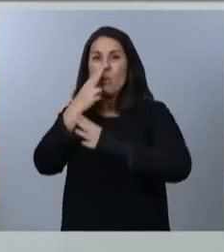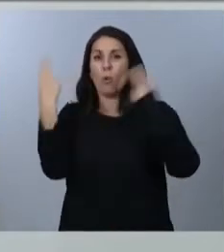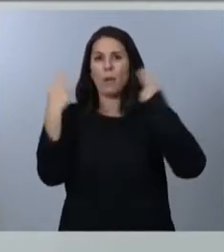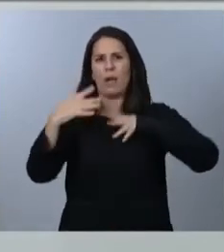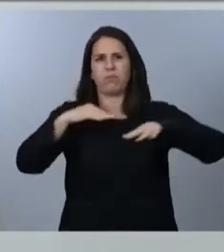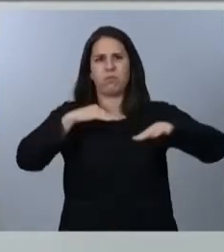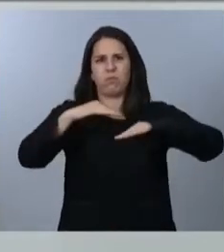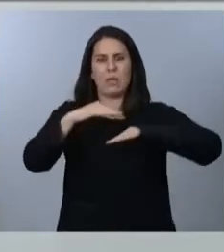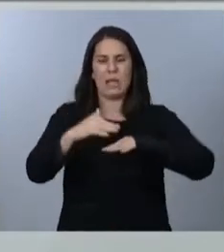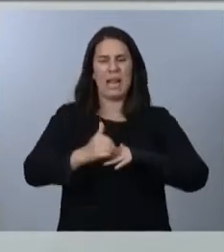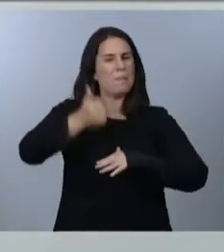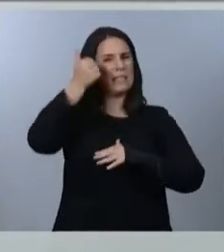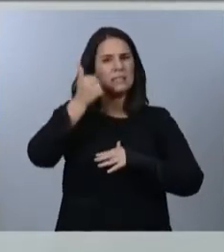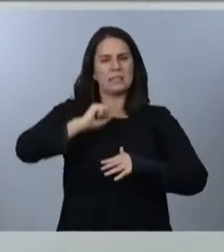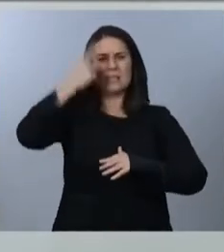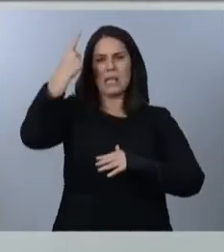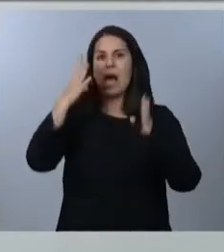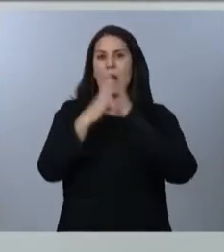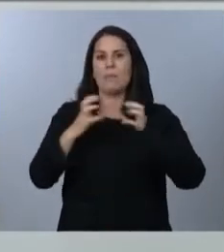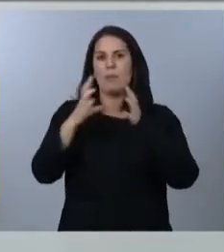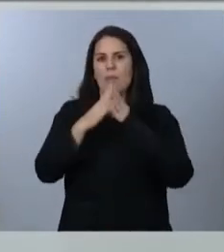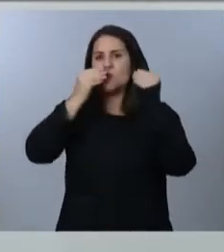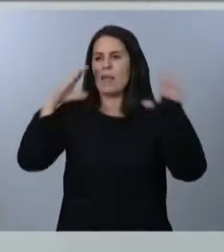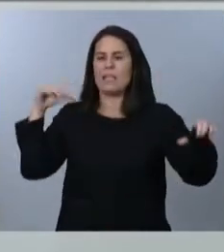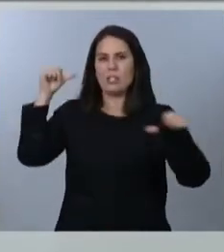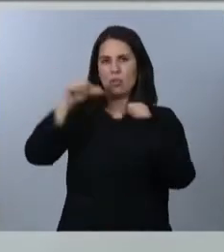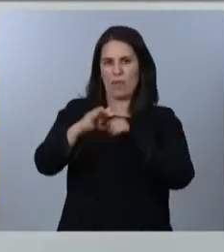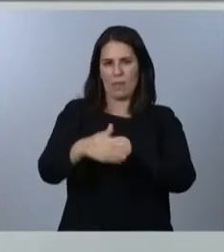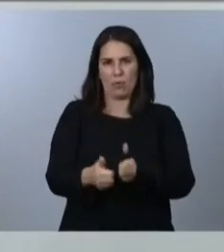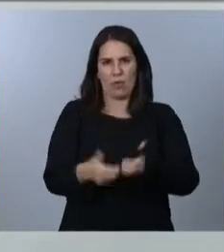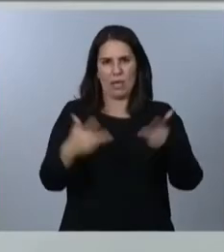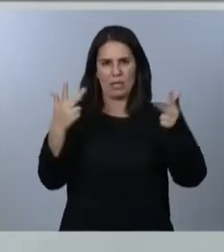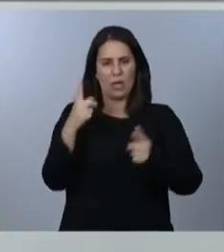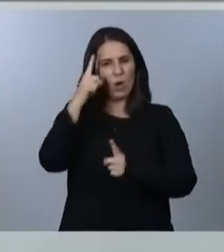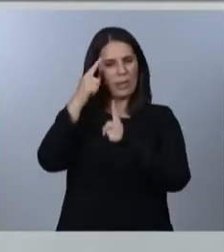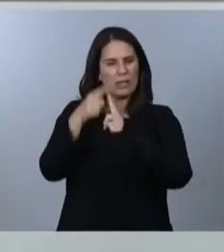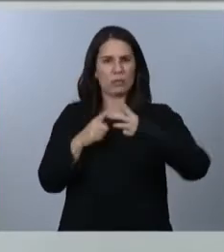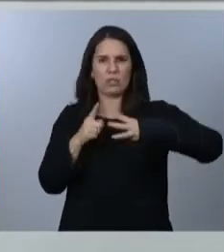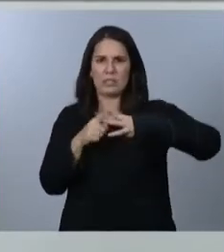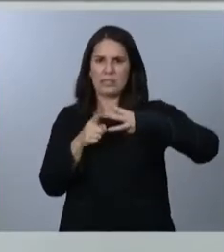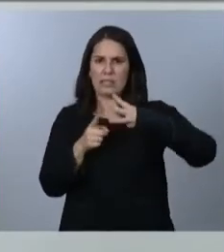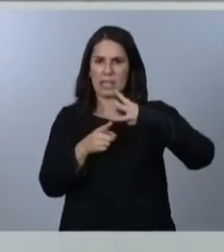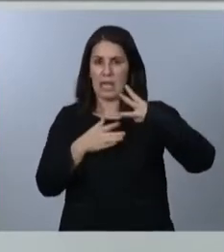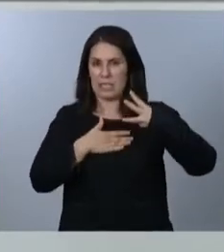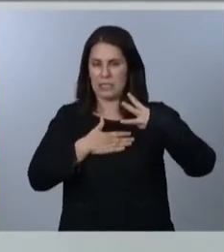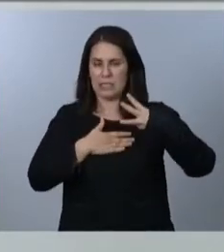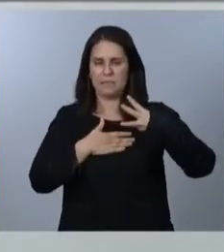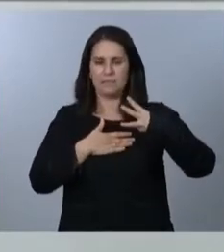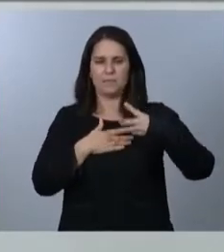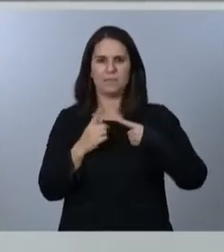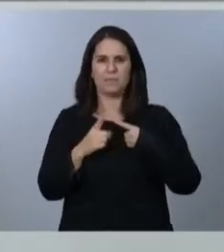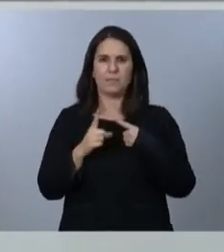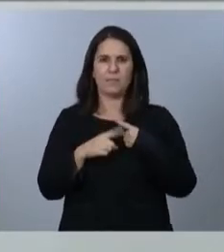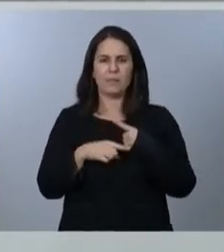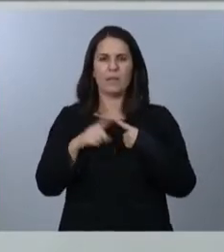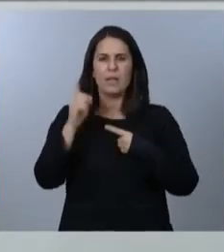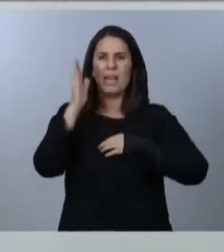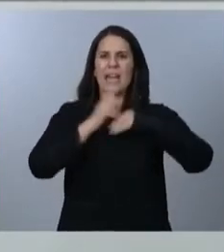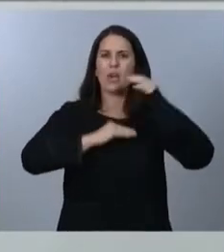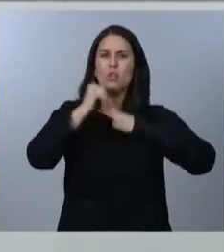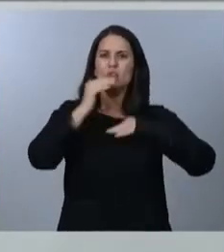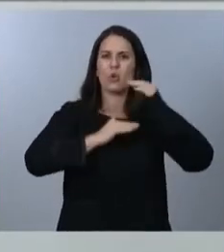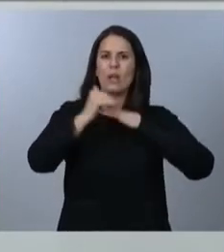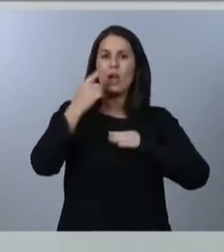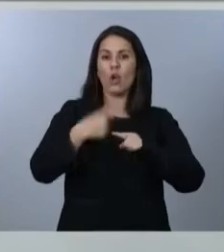nuestra historia democrática. Estos presupuestos tienen tres objetivos principales a mi juicio. El primero de ellos es reconstruir lo que nos ha arrebatado la